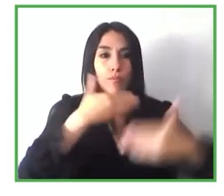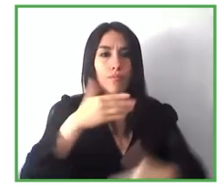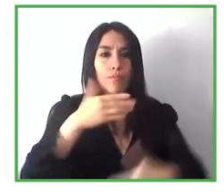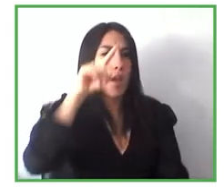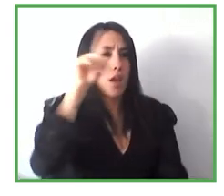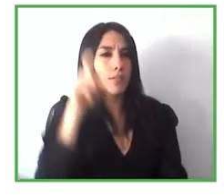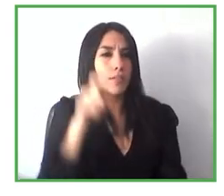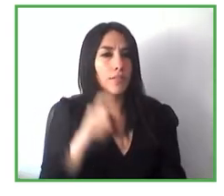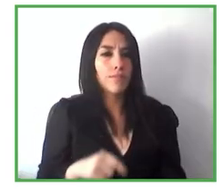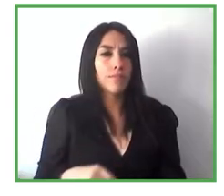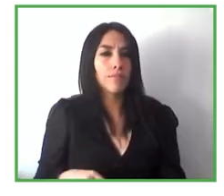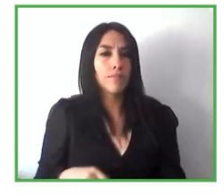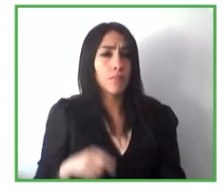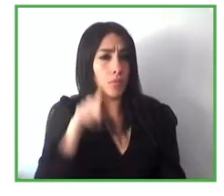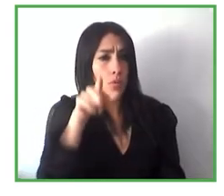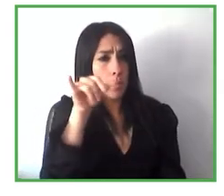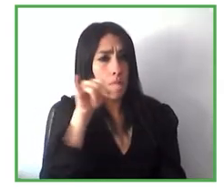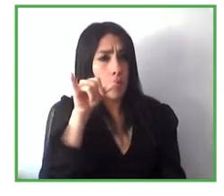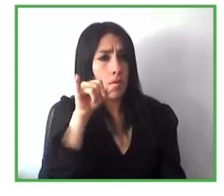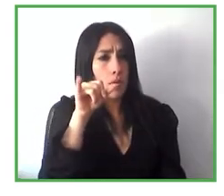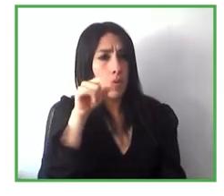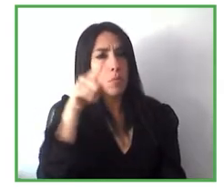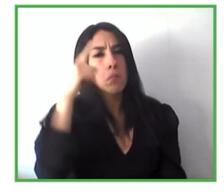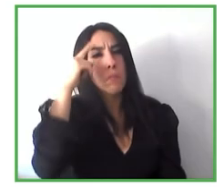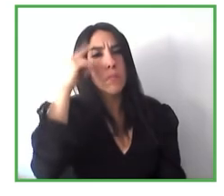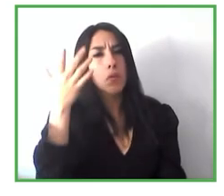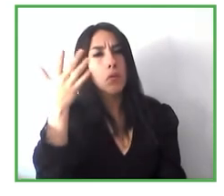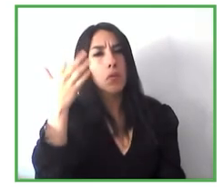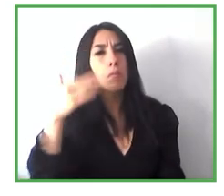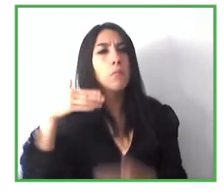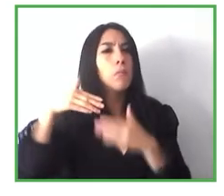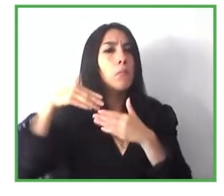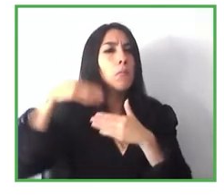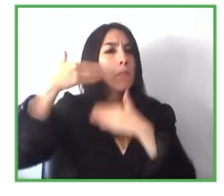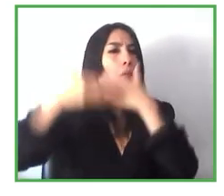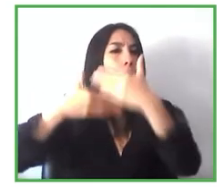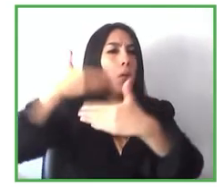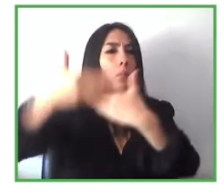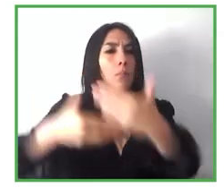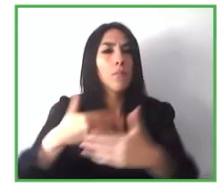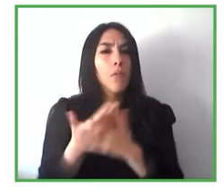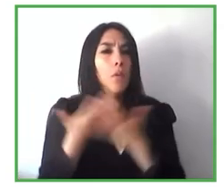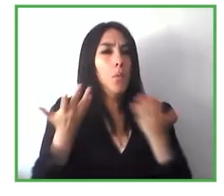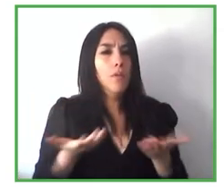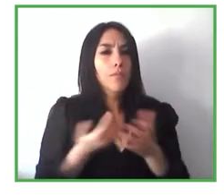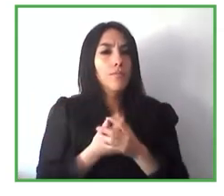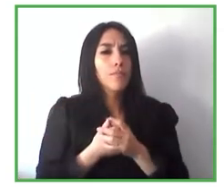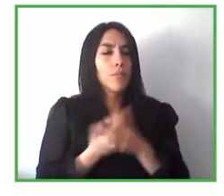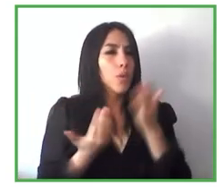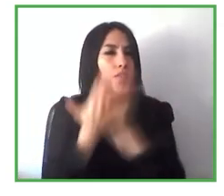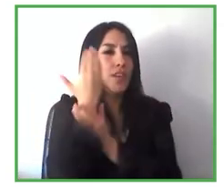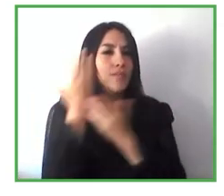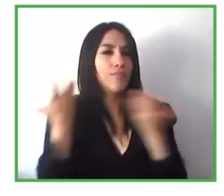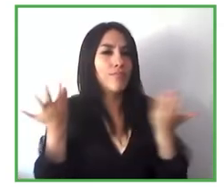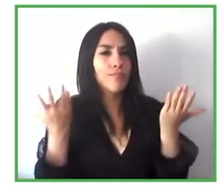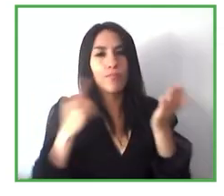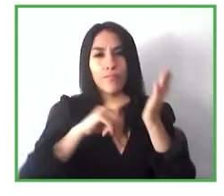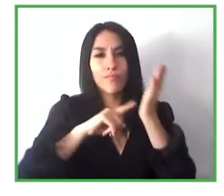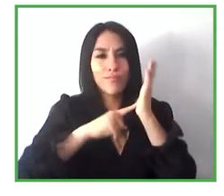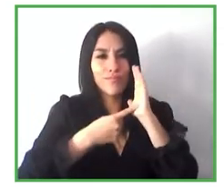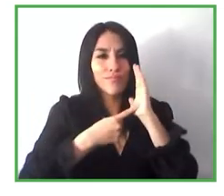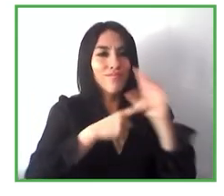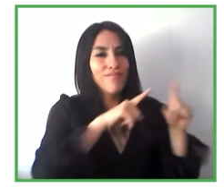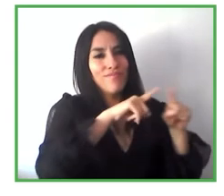realmente previsto escalar esta innovación esta tecnología a otros países pensando también en países que a lo mejor pues